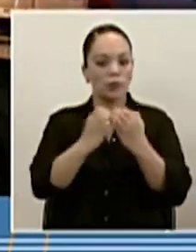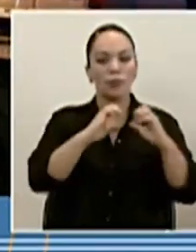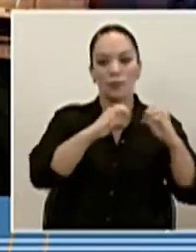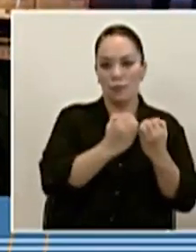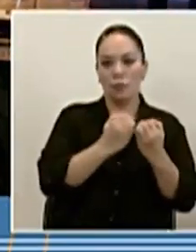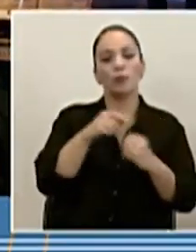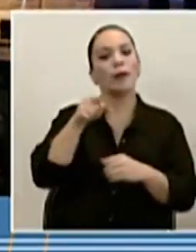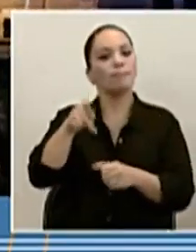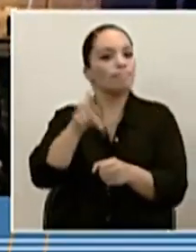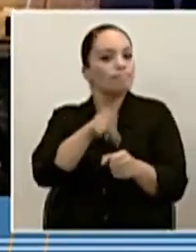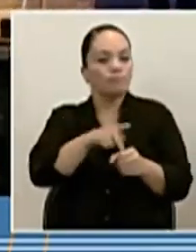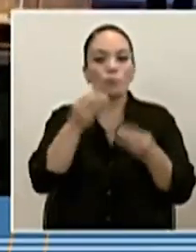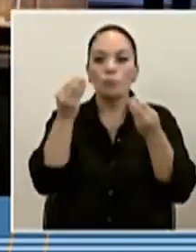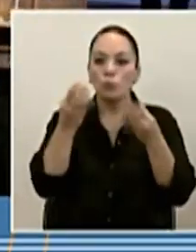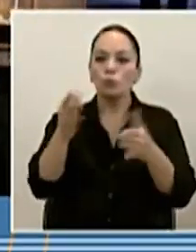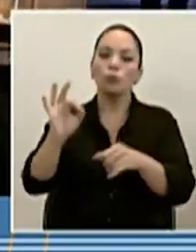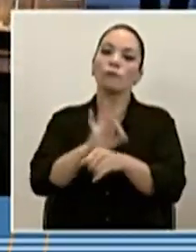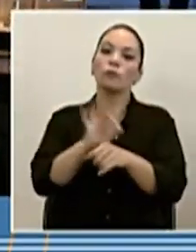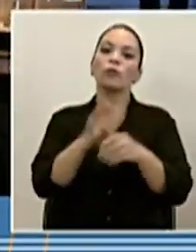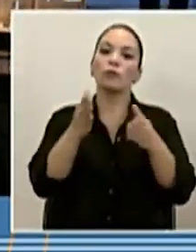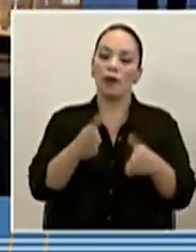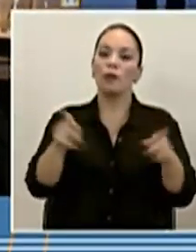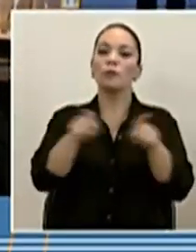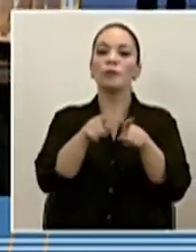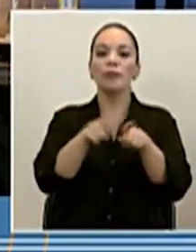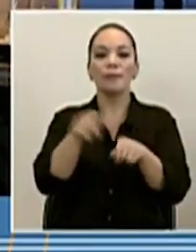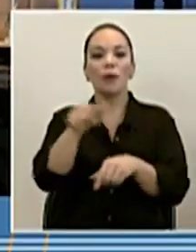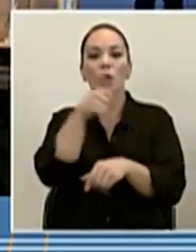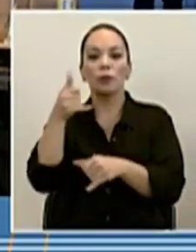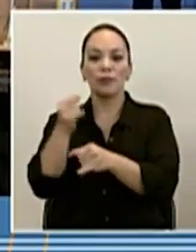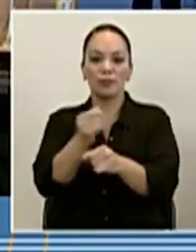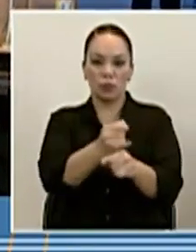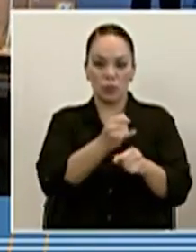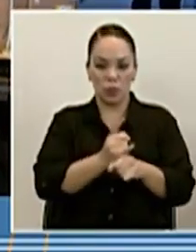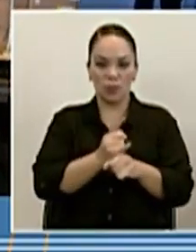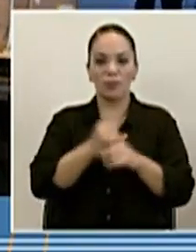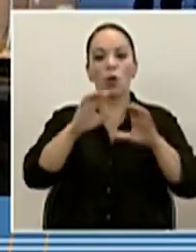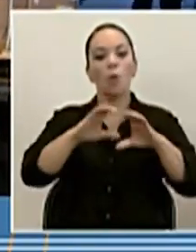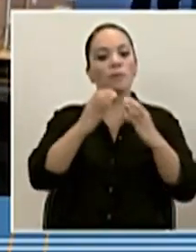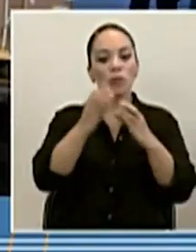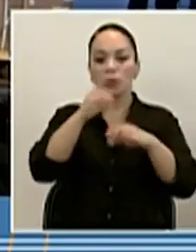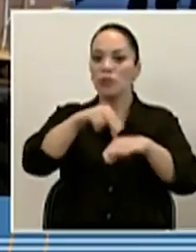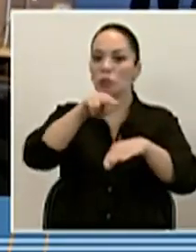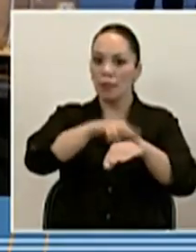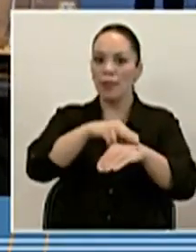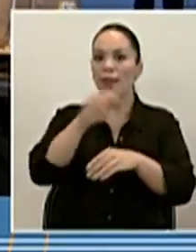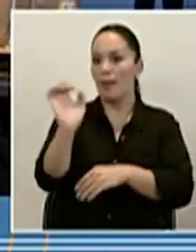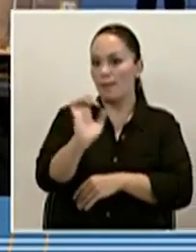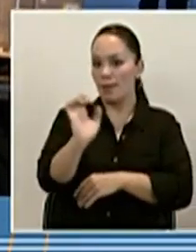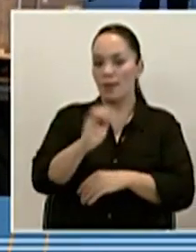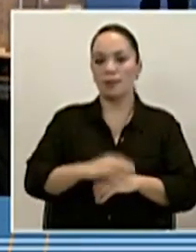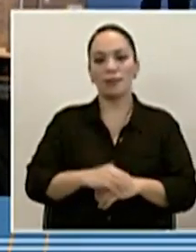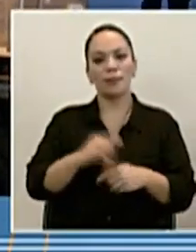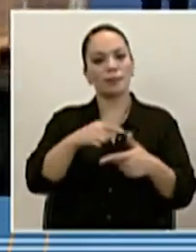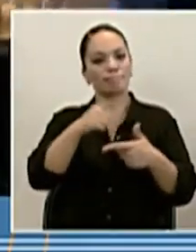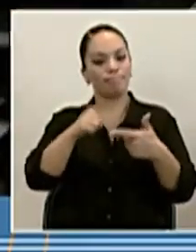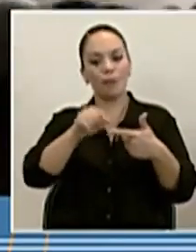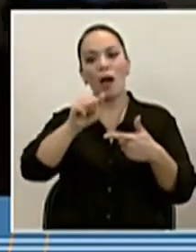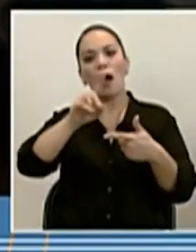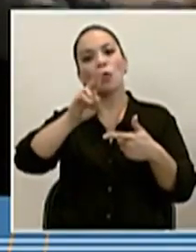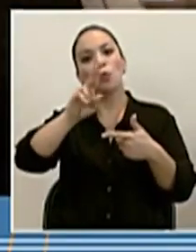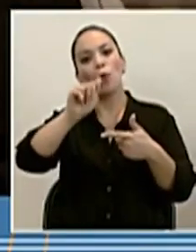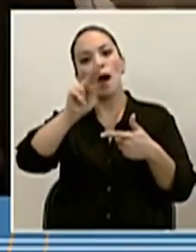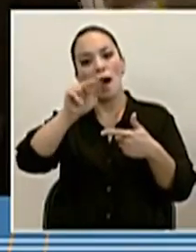participaron muchos funcionarios pero también otras instituciones, la Comisión Nacional de Emergencias, aduanas,